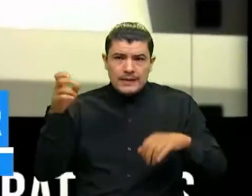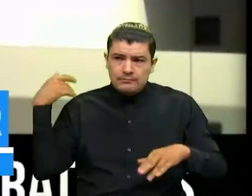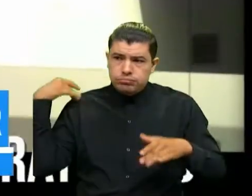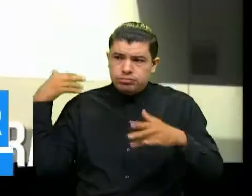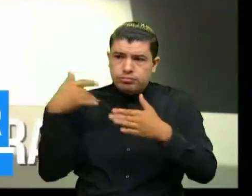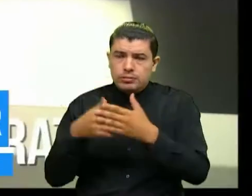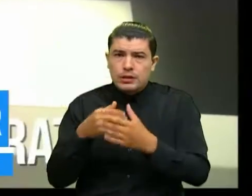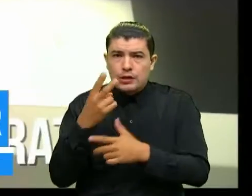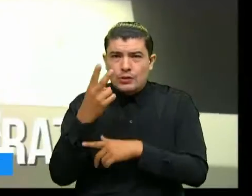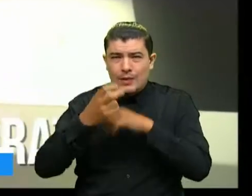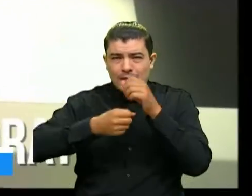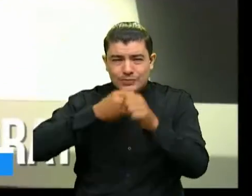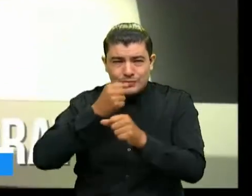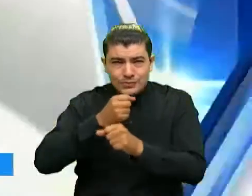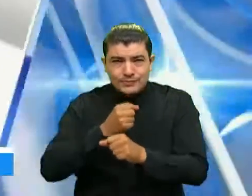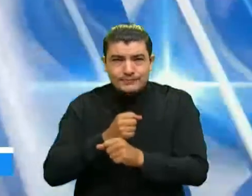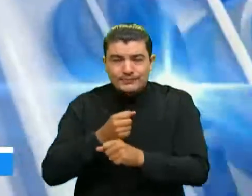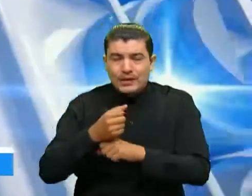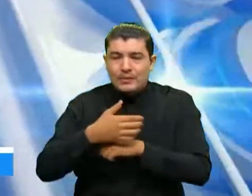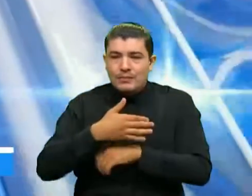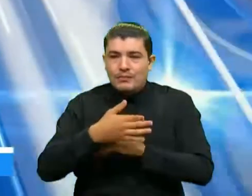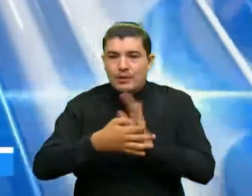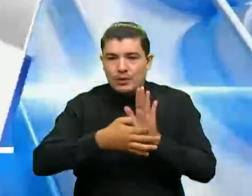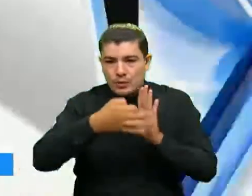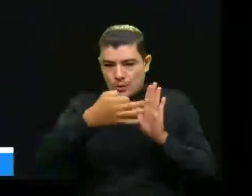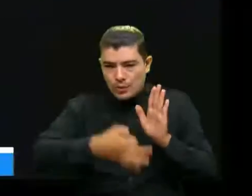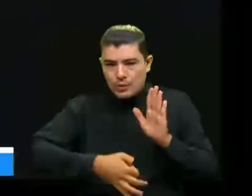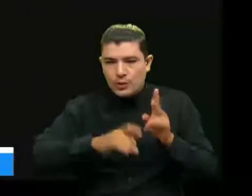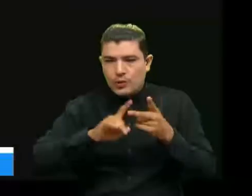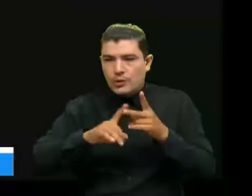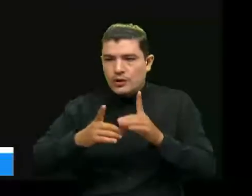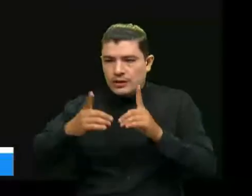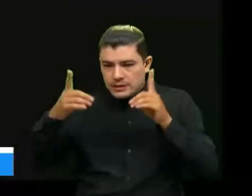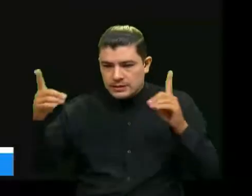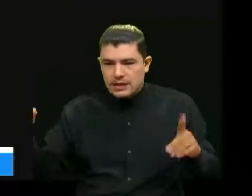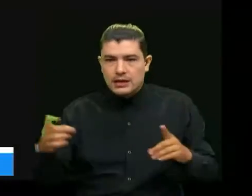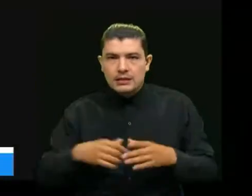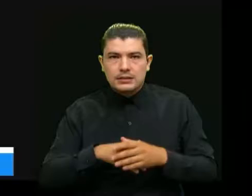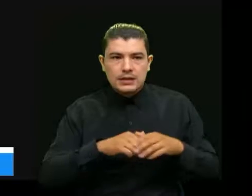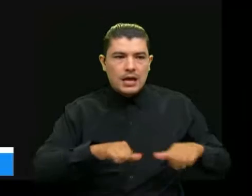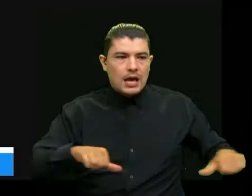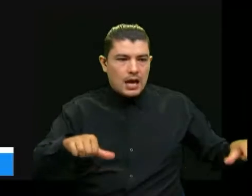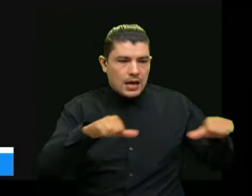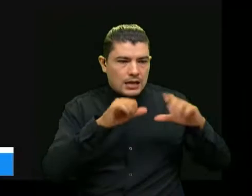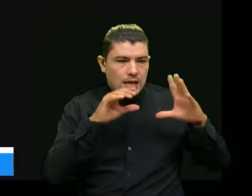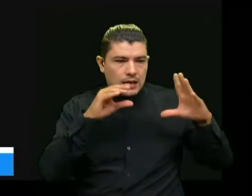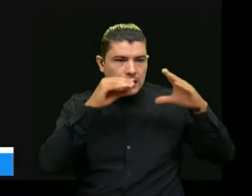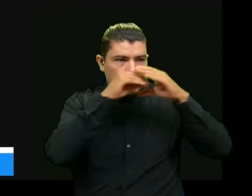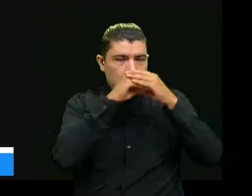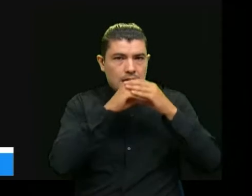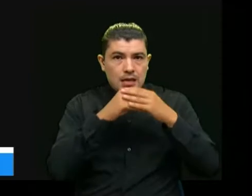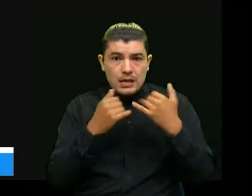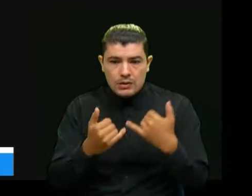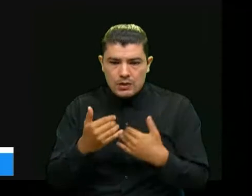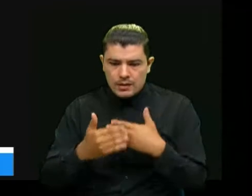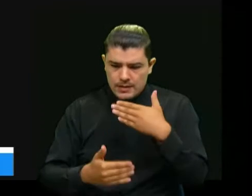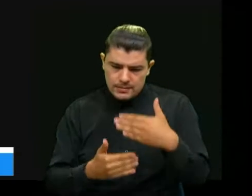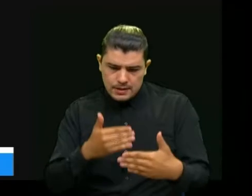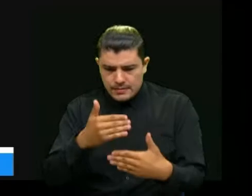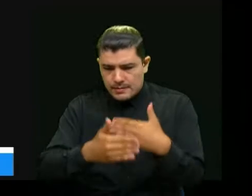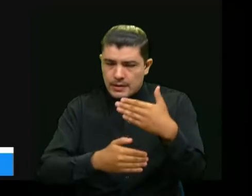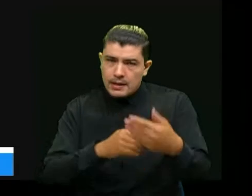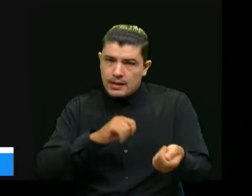de protocolos, de distanciamiento, de adaptaciones de los espacios y poco a poco pues todo ello se